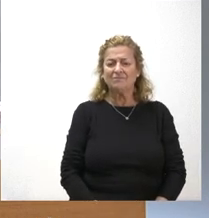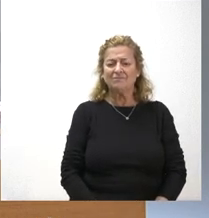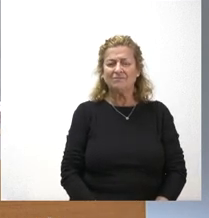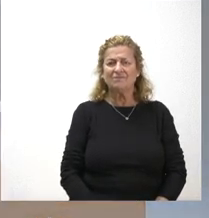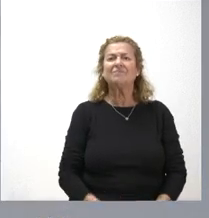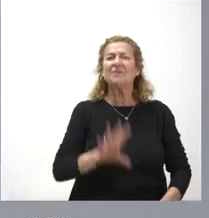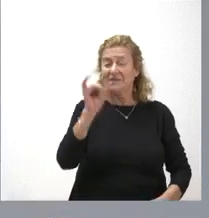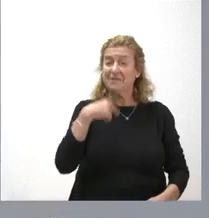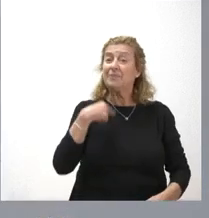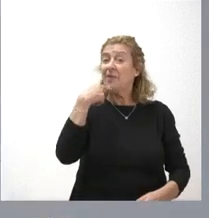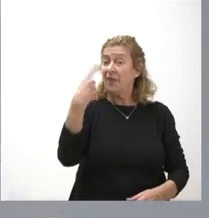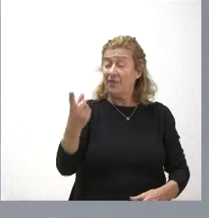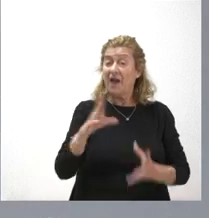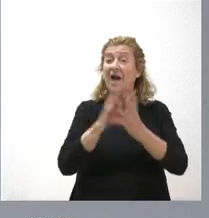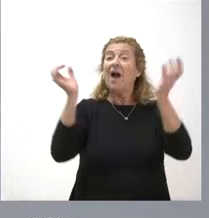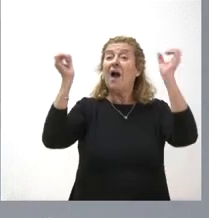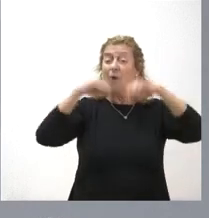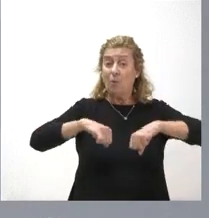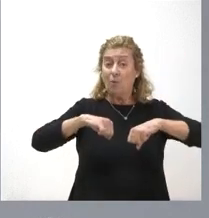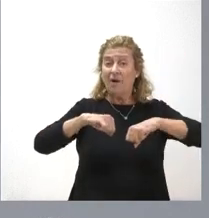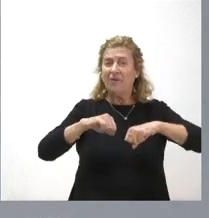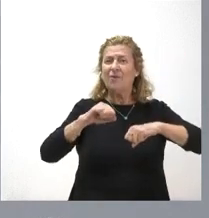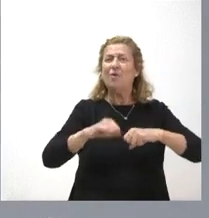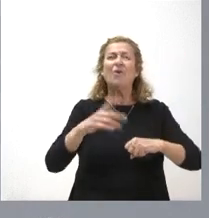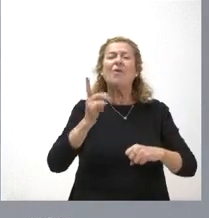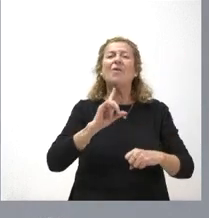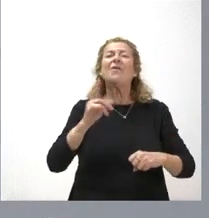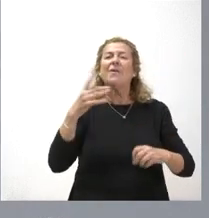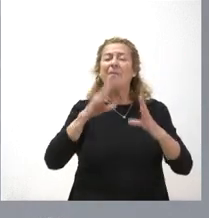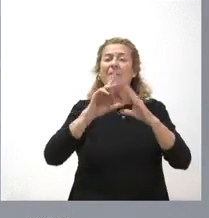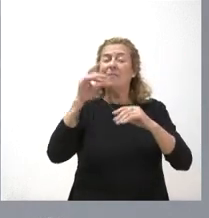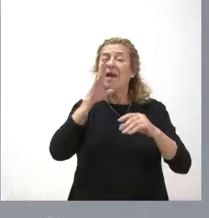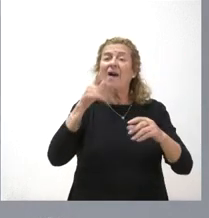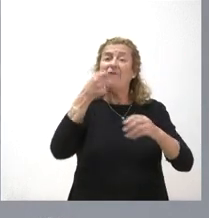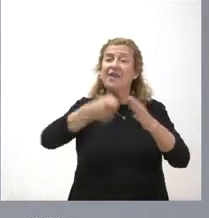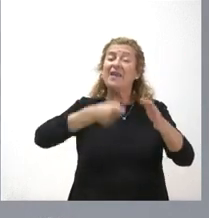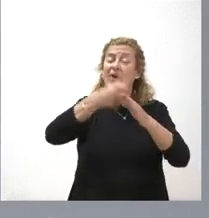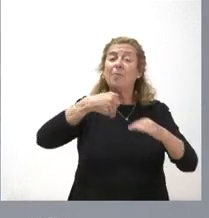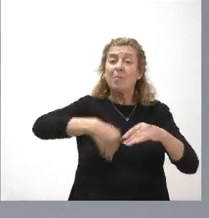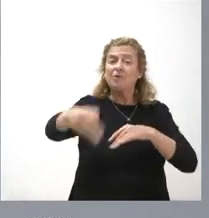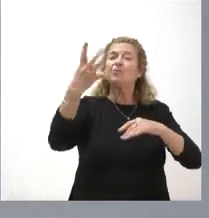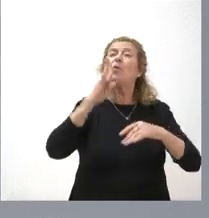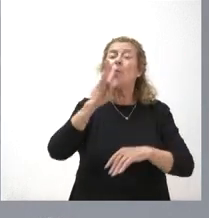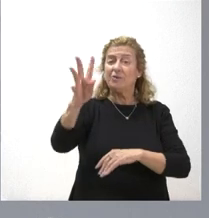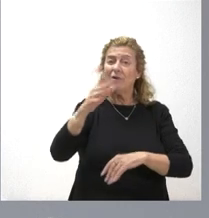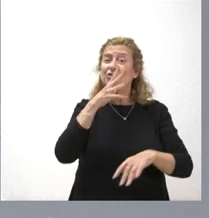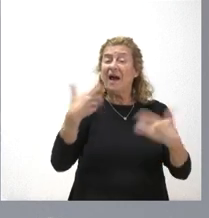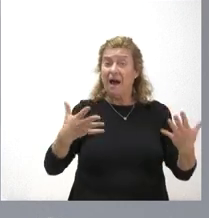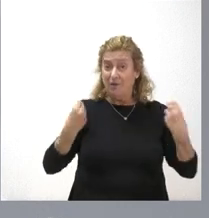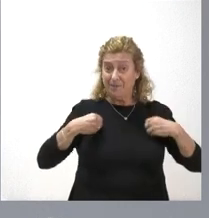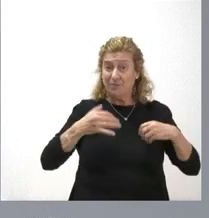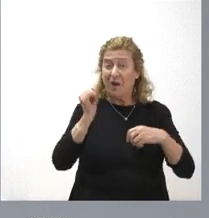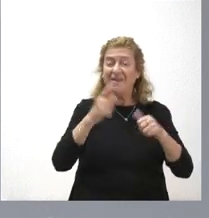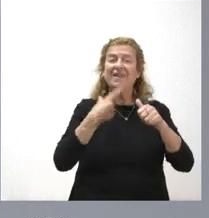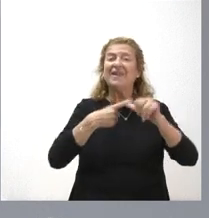Sí, como le decía, el acuerdo marco es ese marco de financiación para los próximos cuatro años. Ahora mismo hay 39